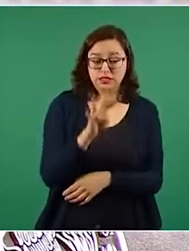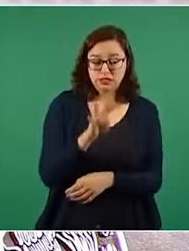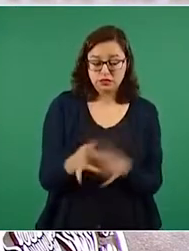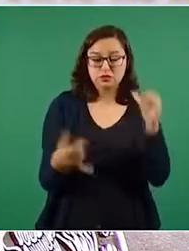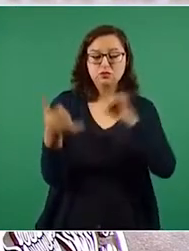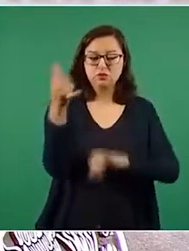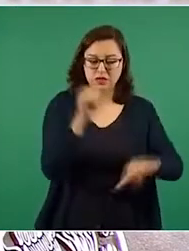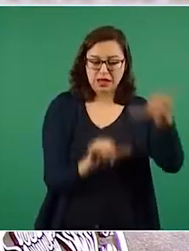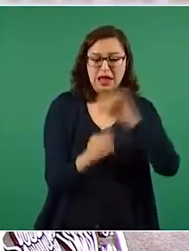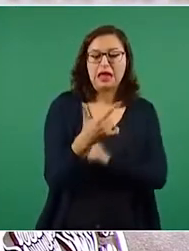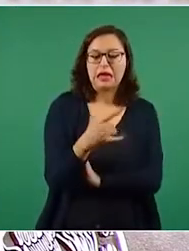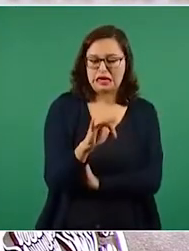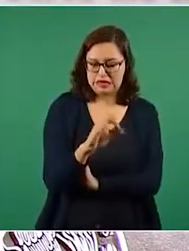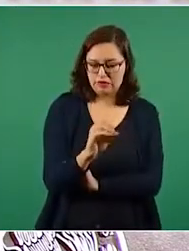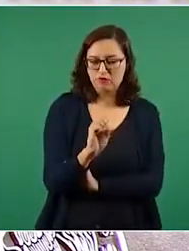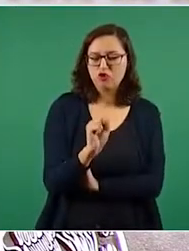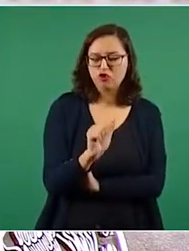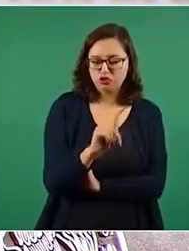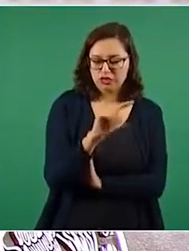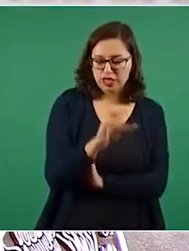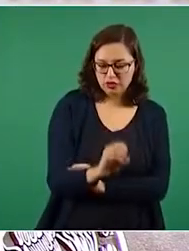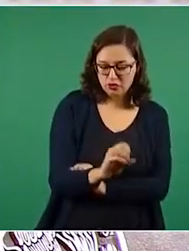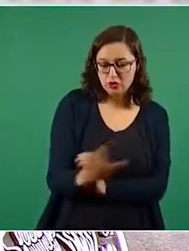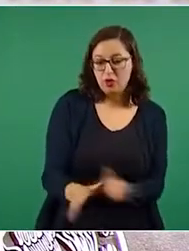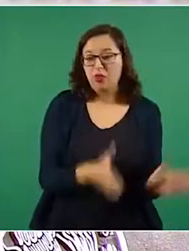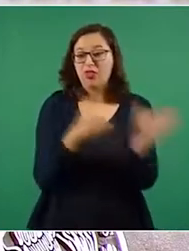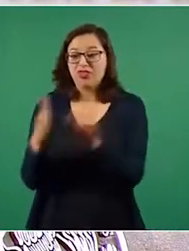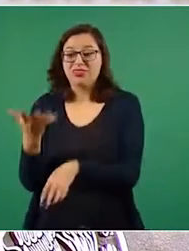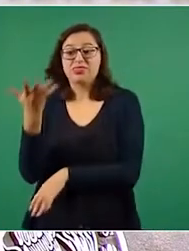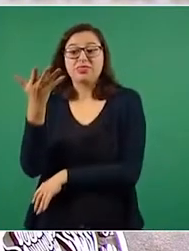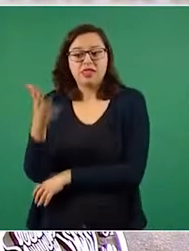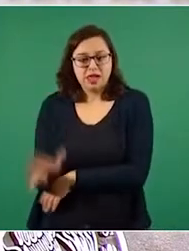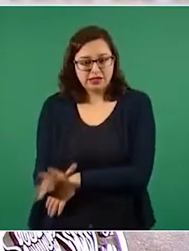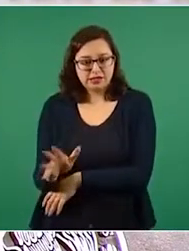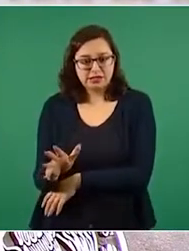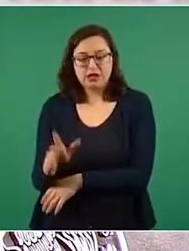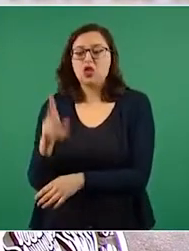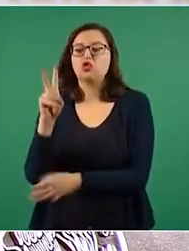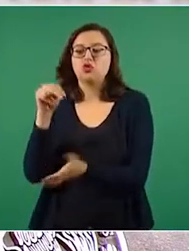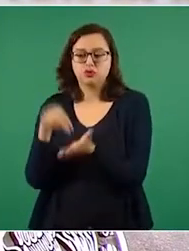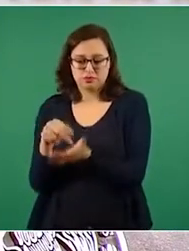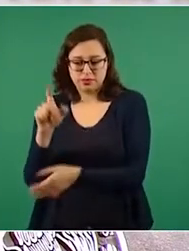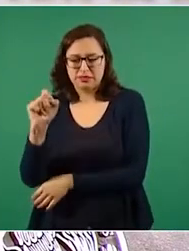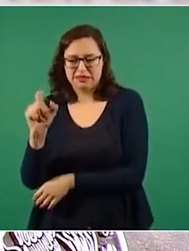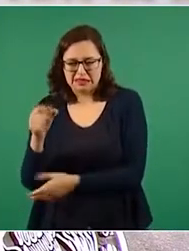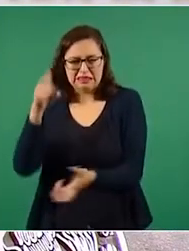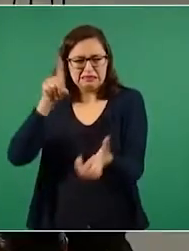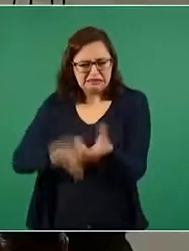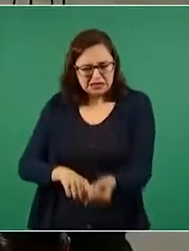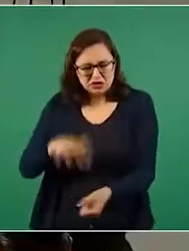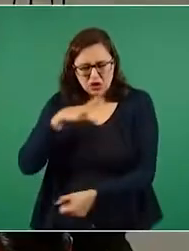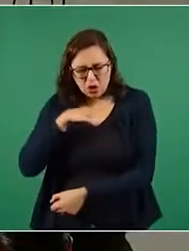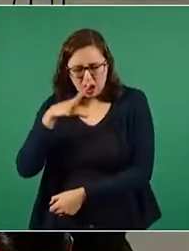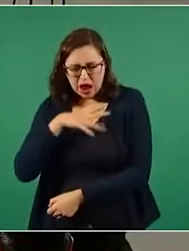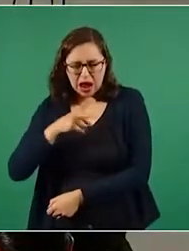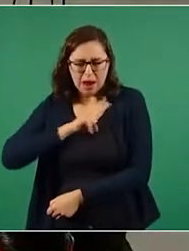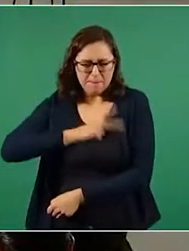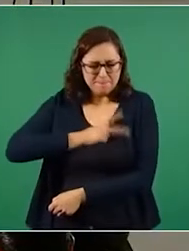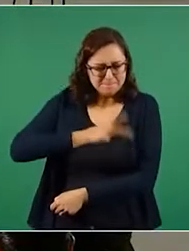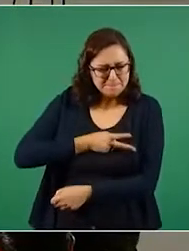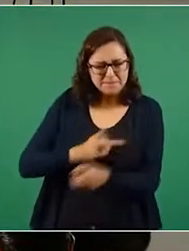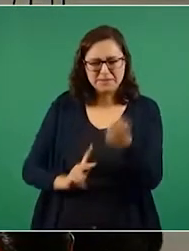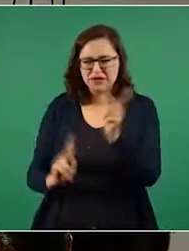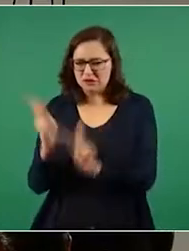en 2020. El herbicida se usó para el control de maleza y de plagas en los módulos de producción